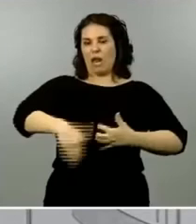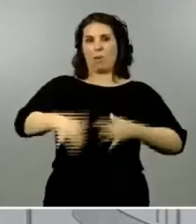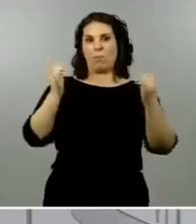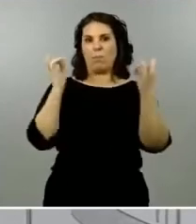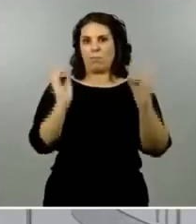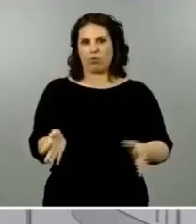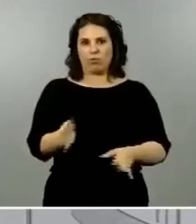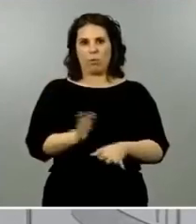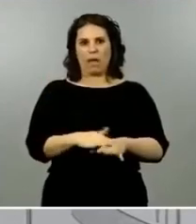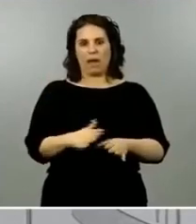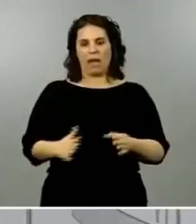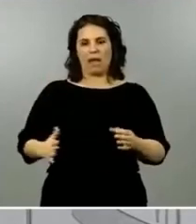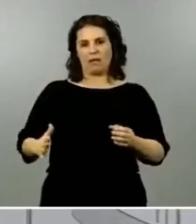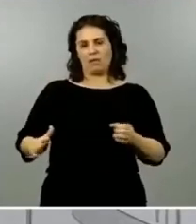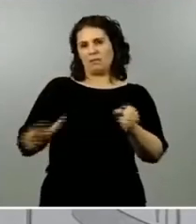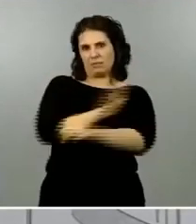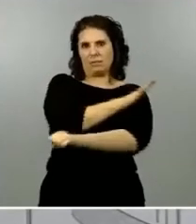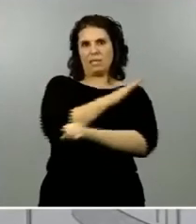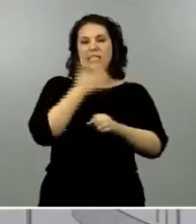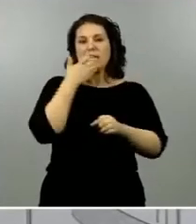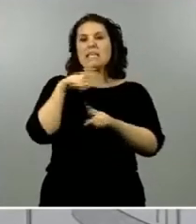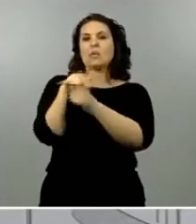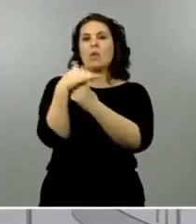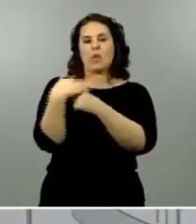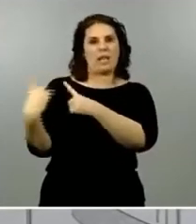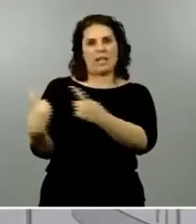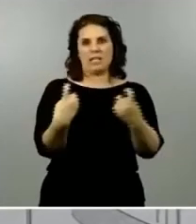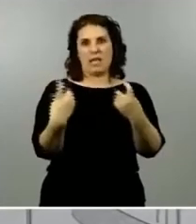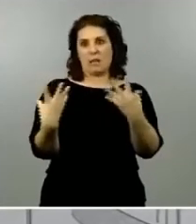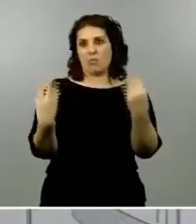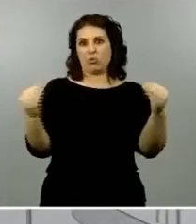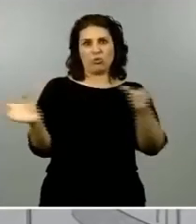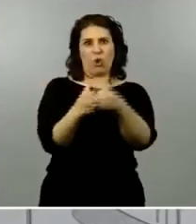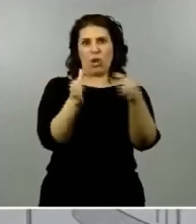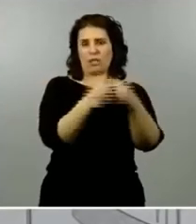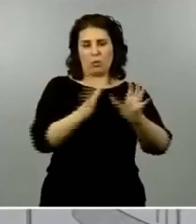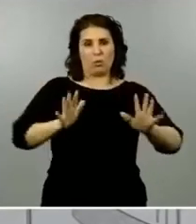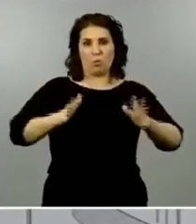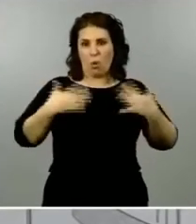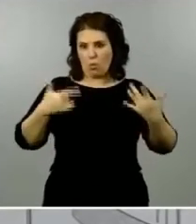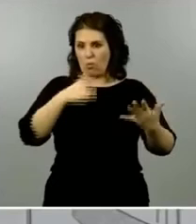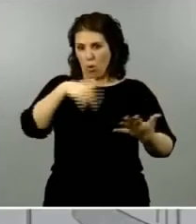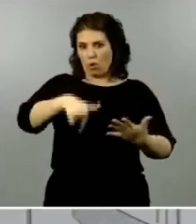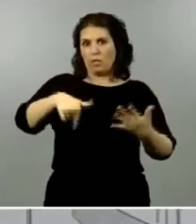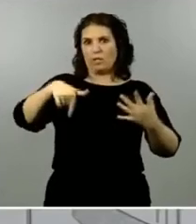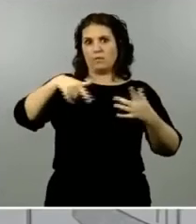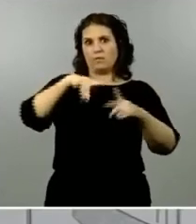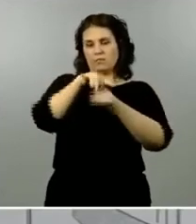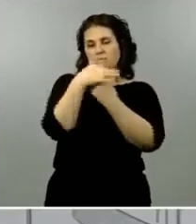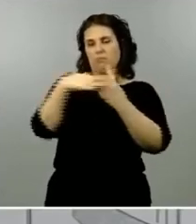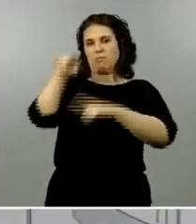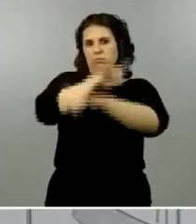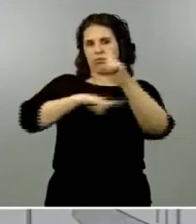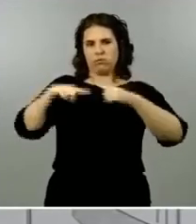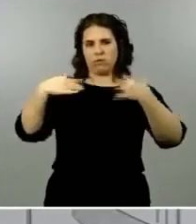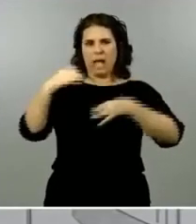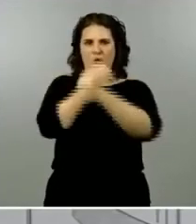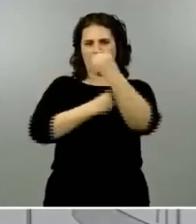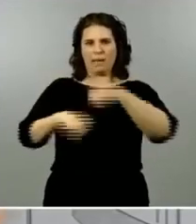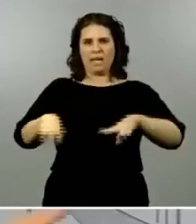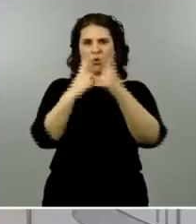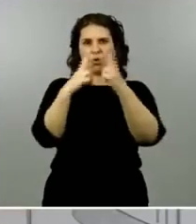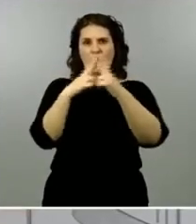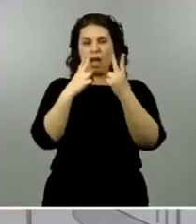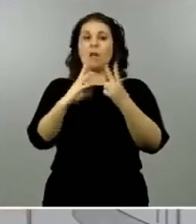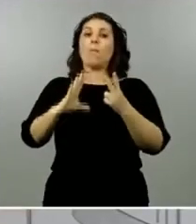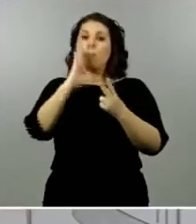paliar las situaciones de necesidad sobrevenida de muchísimos colectivos como consecuencia de la crisis económica y social de esas medidas tan duras de confinamiento que nos hemos